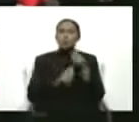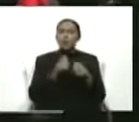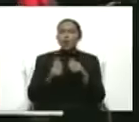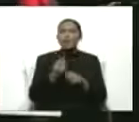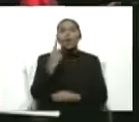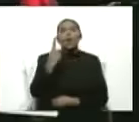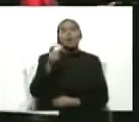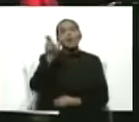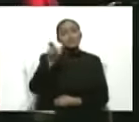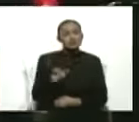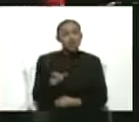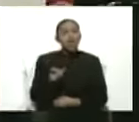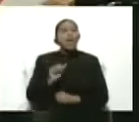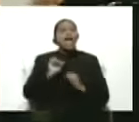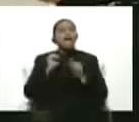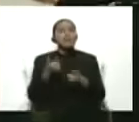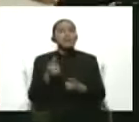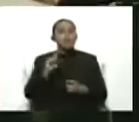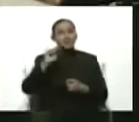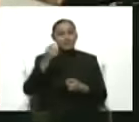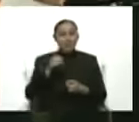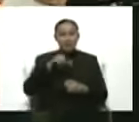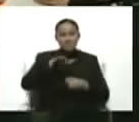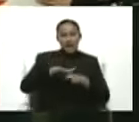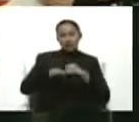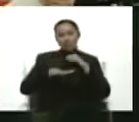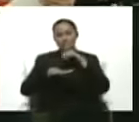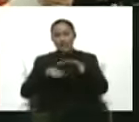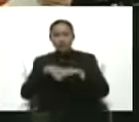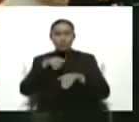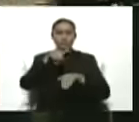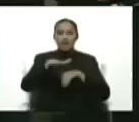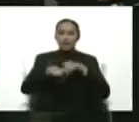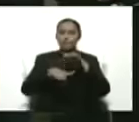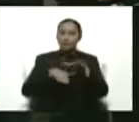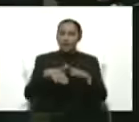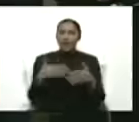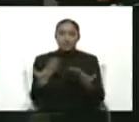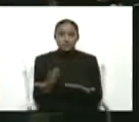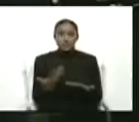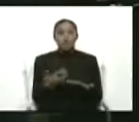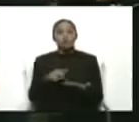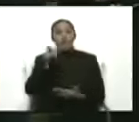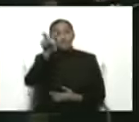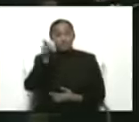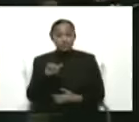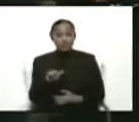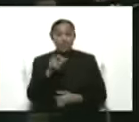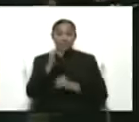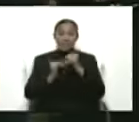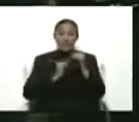para ir a votar. A esos veedores que están aquí, está el Centro Cárter, está